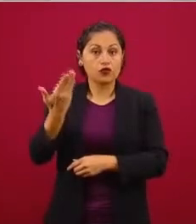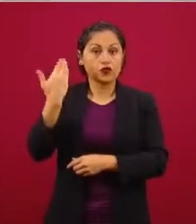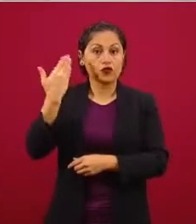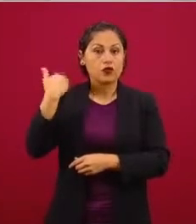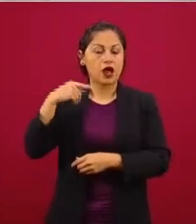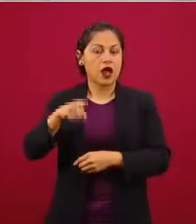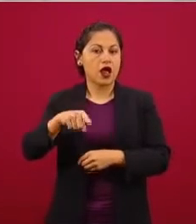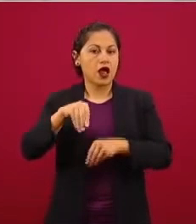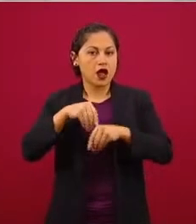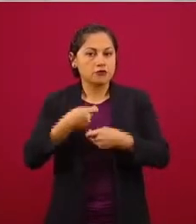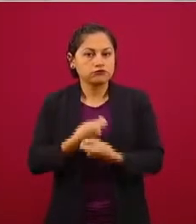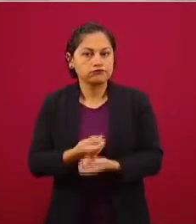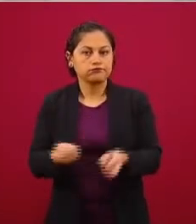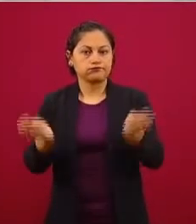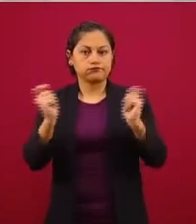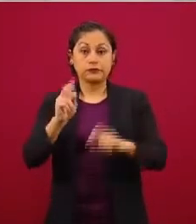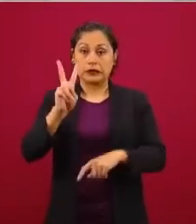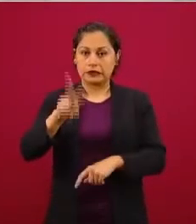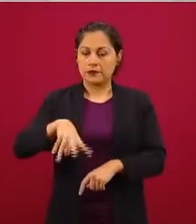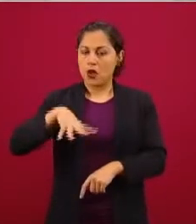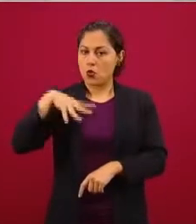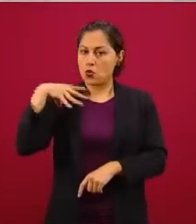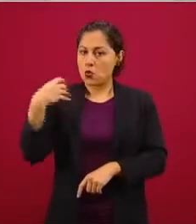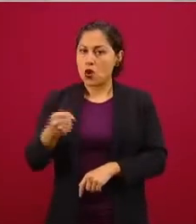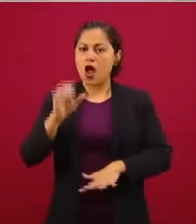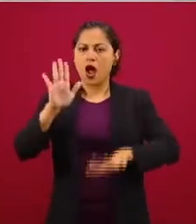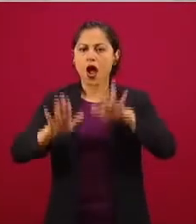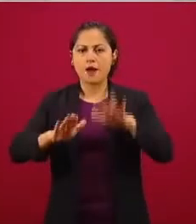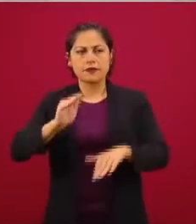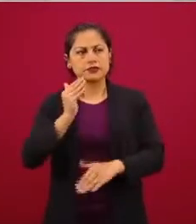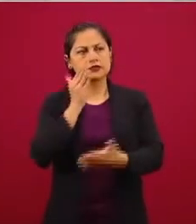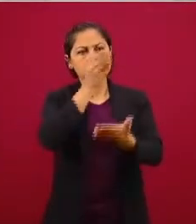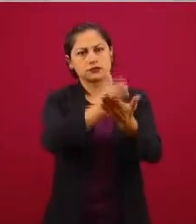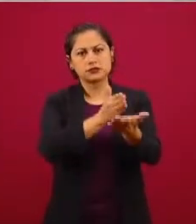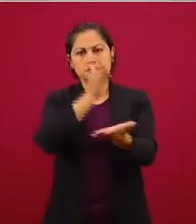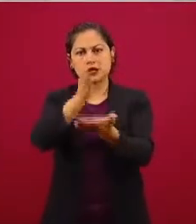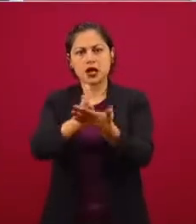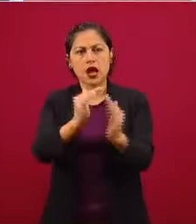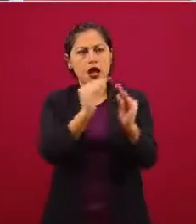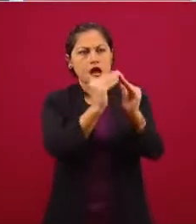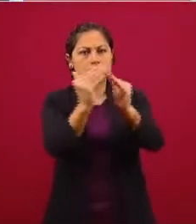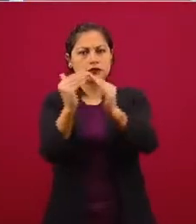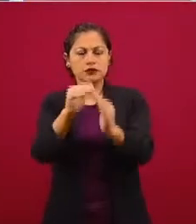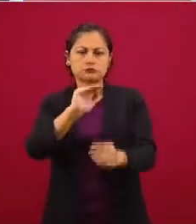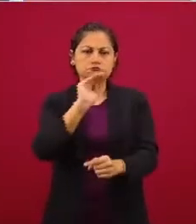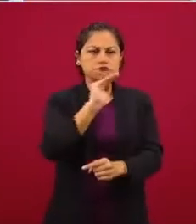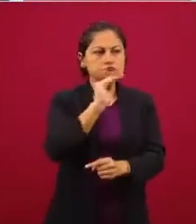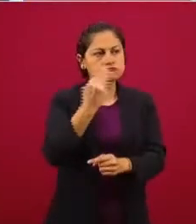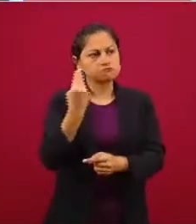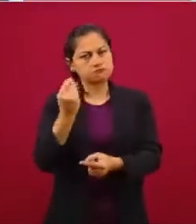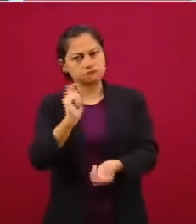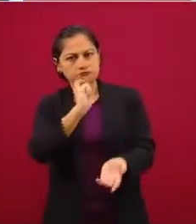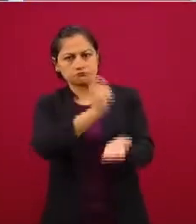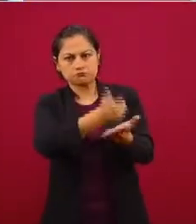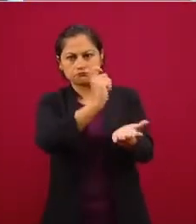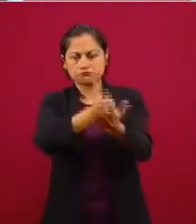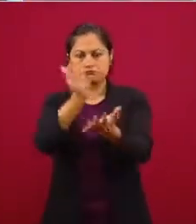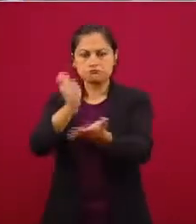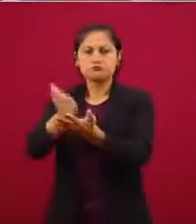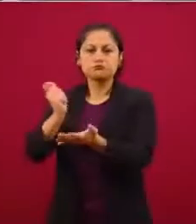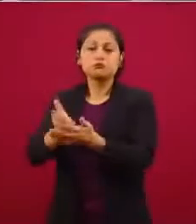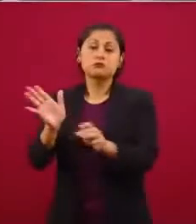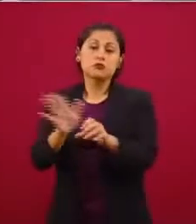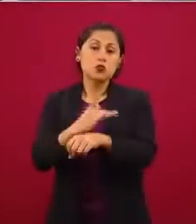que se hace, a veces lo entregamos casa por casa, cuando los adultos mayores están algunos en